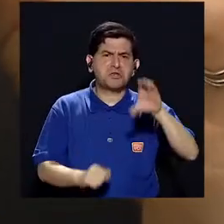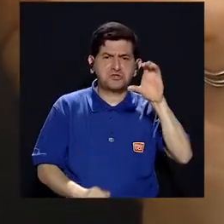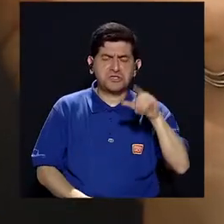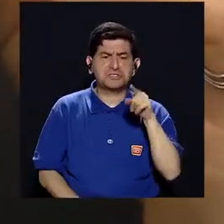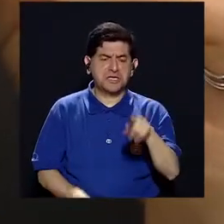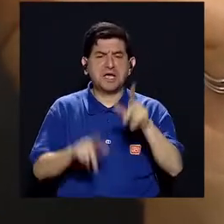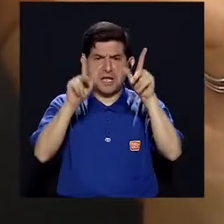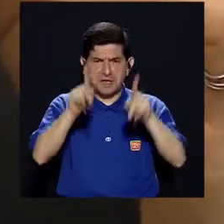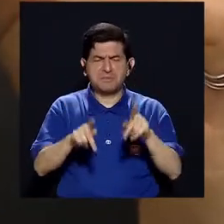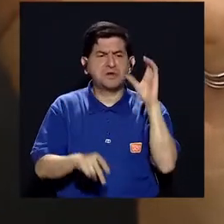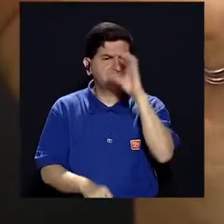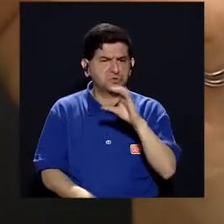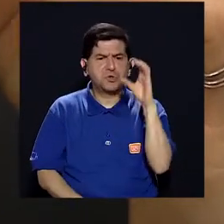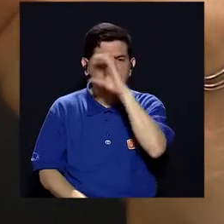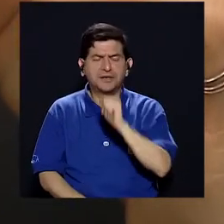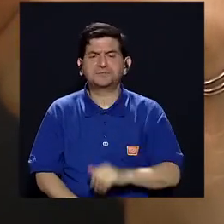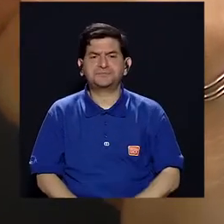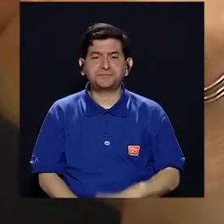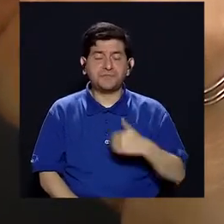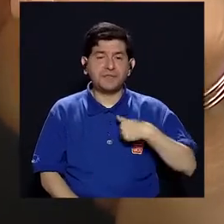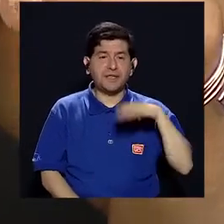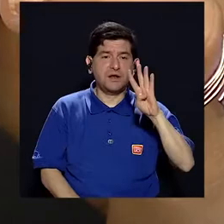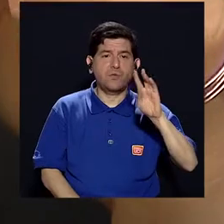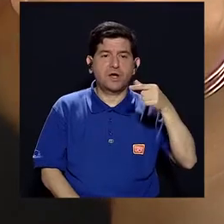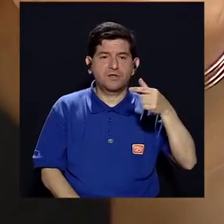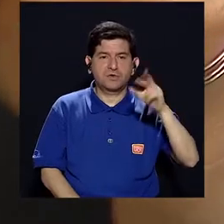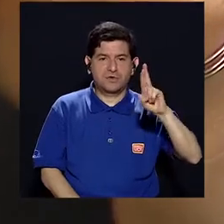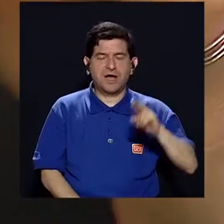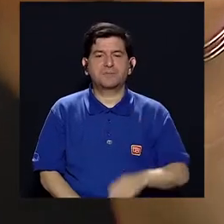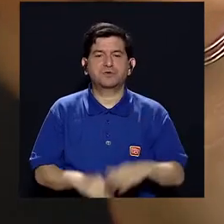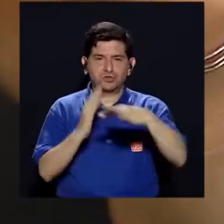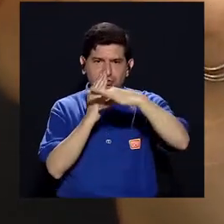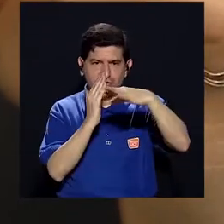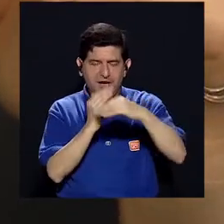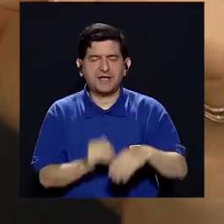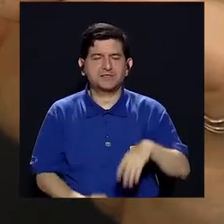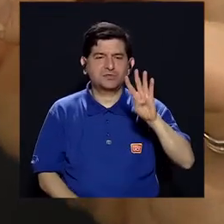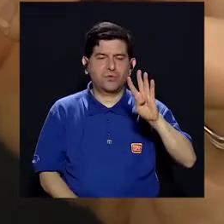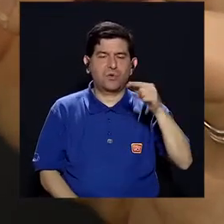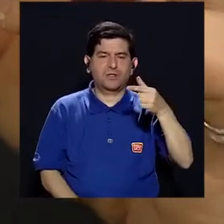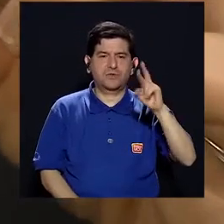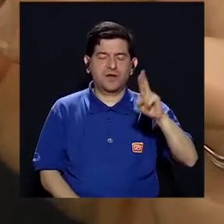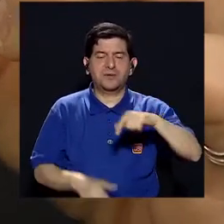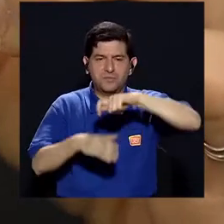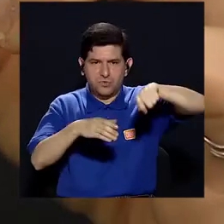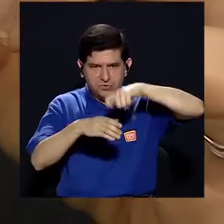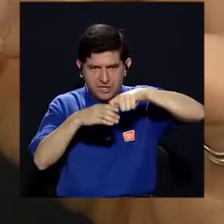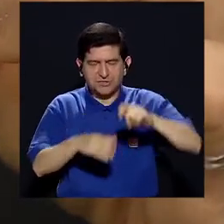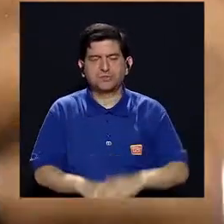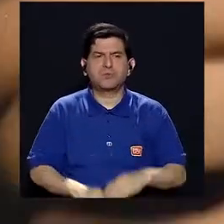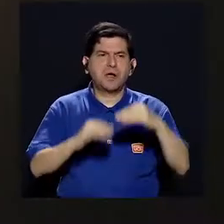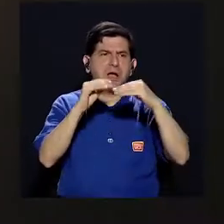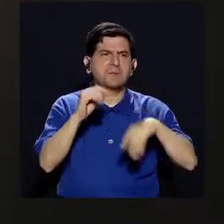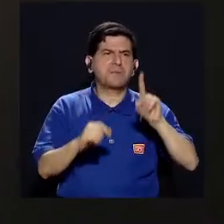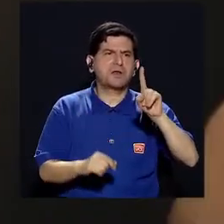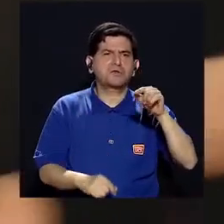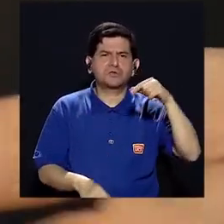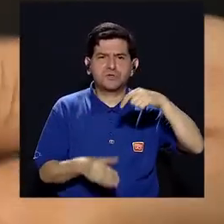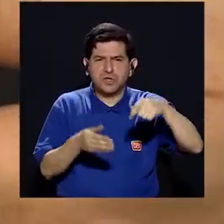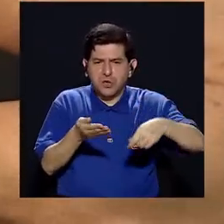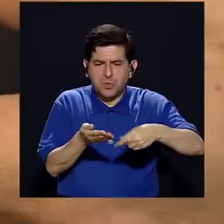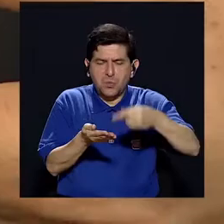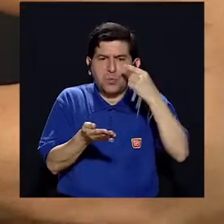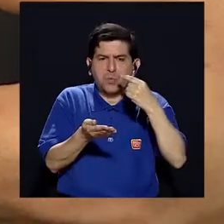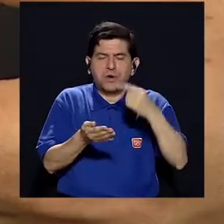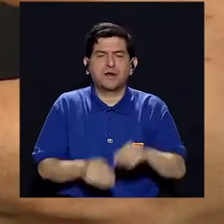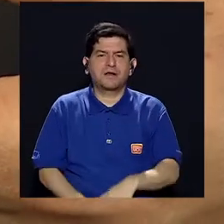que es una de las cosas que muchas personas andan buscando. Tiene cuatro gramos de grasa, luego cuatro gramos de azúcar, que eso equivale a menos de